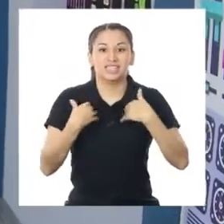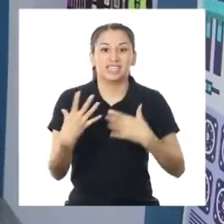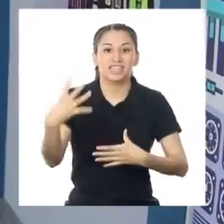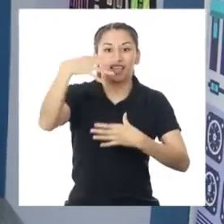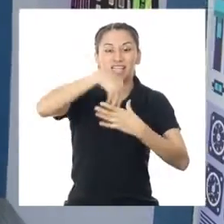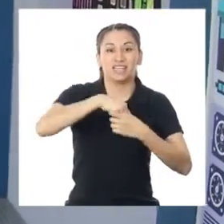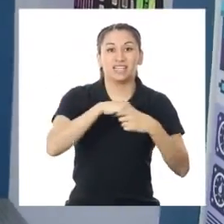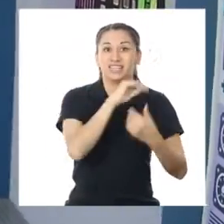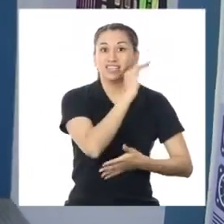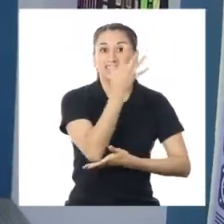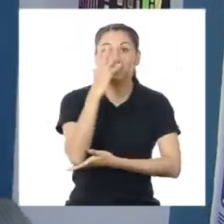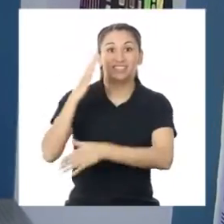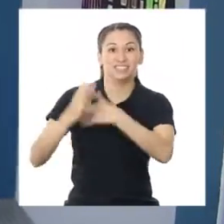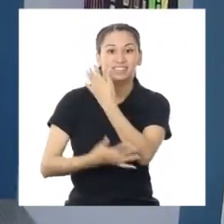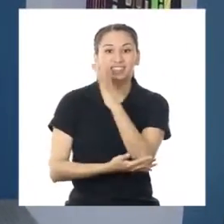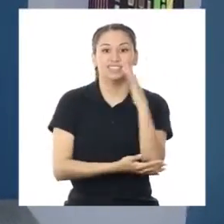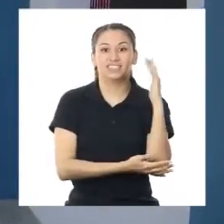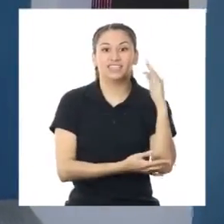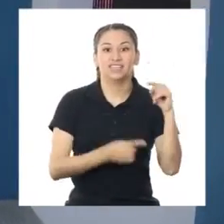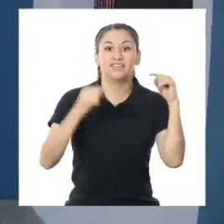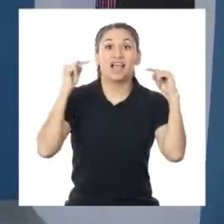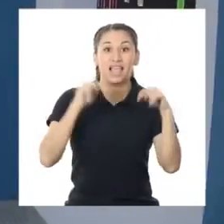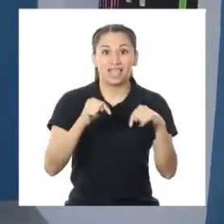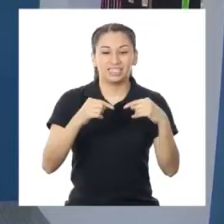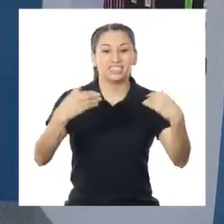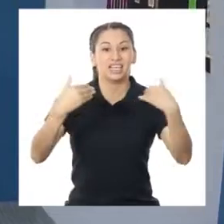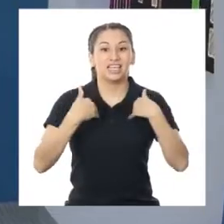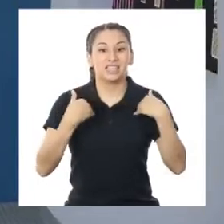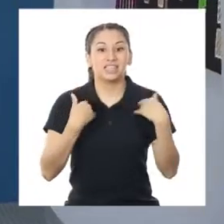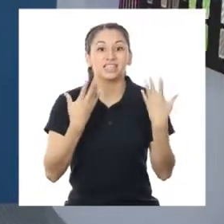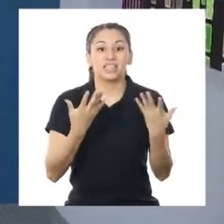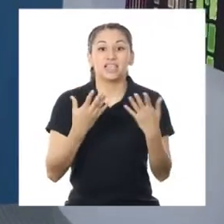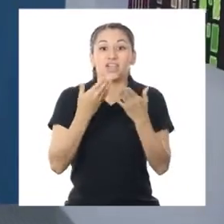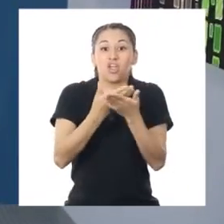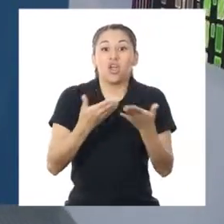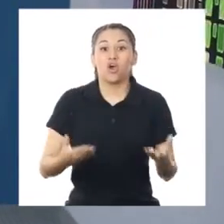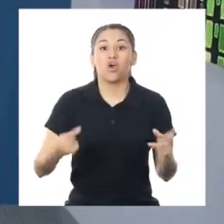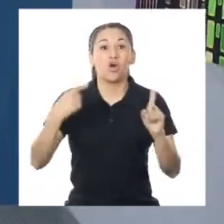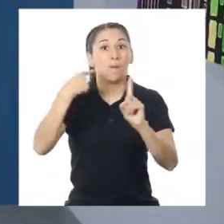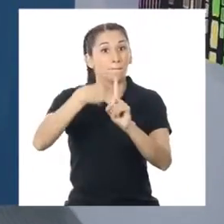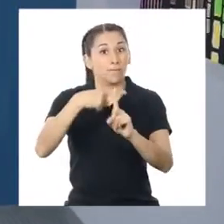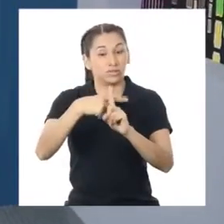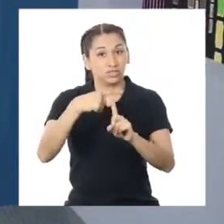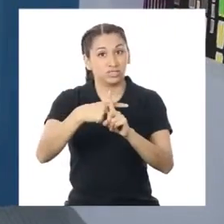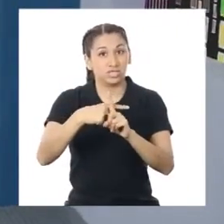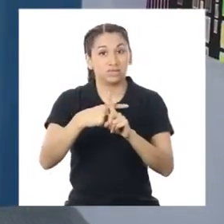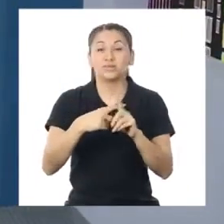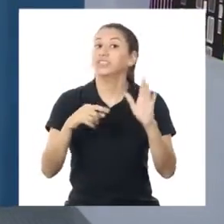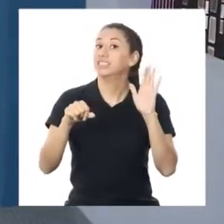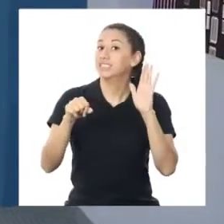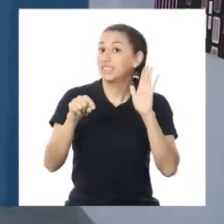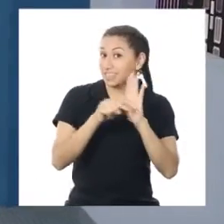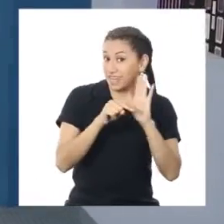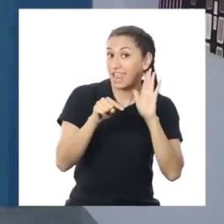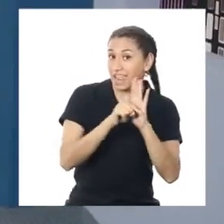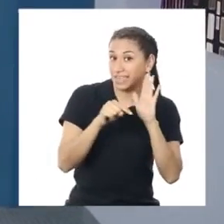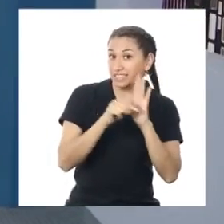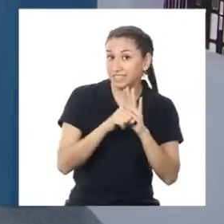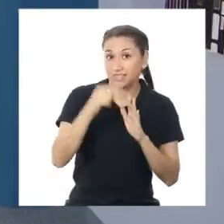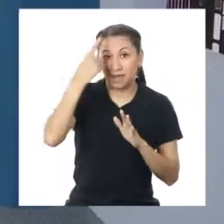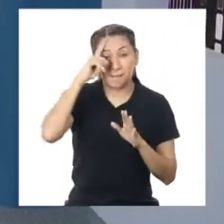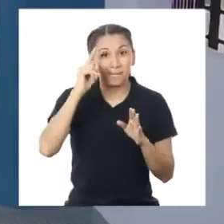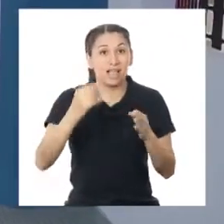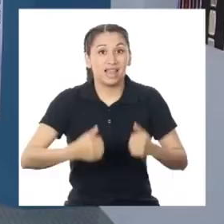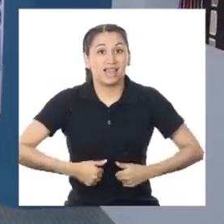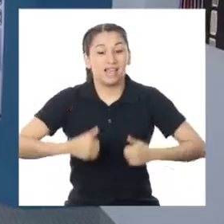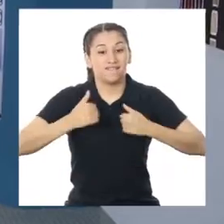existen en la selva. Estas tienen consecuencias positivas, pero también negativas